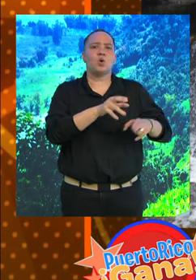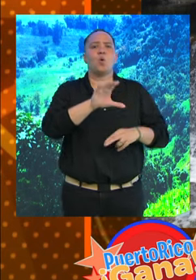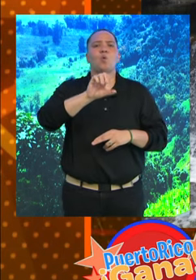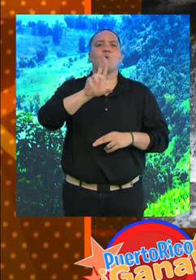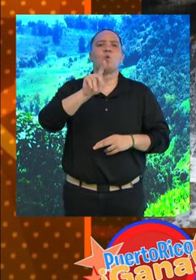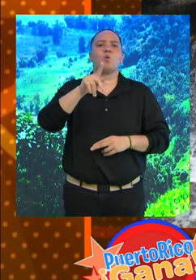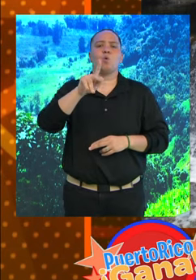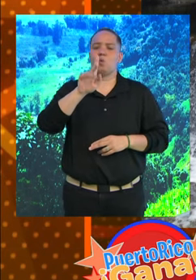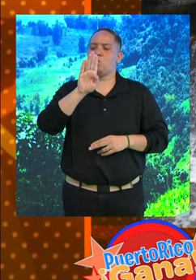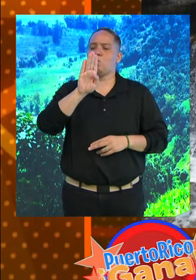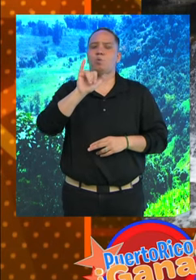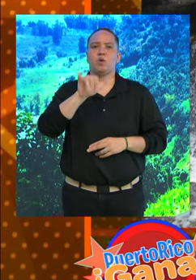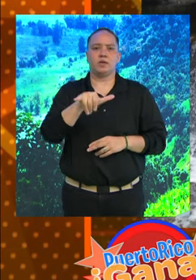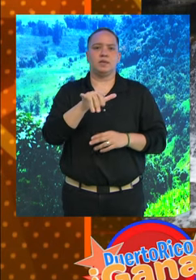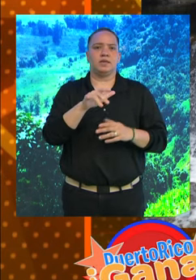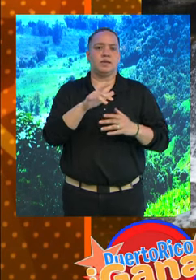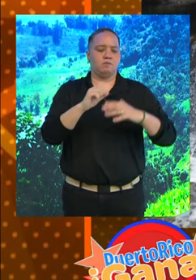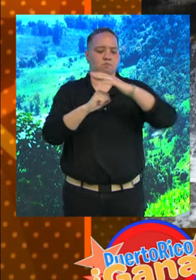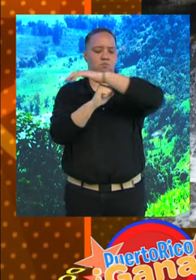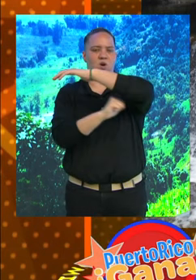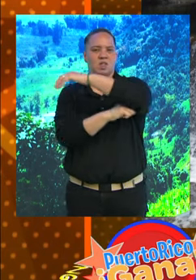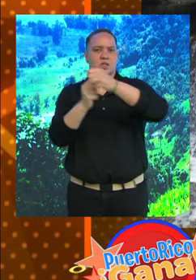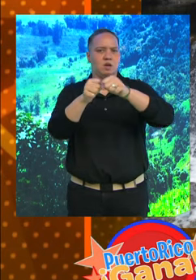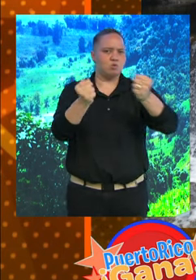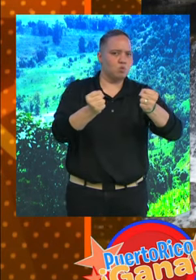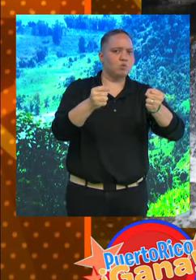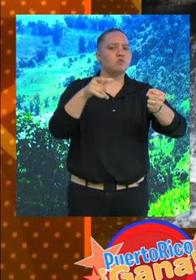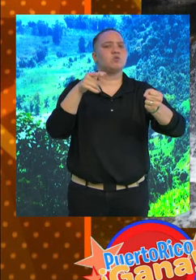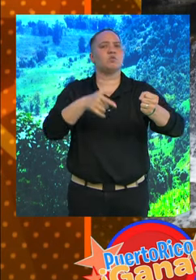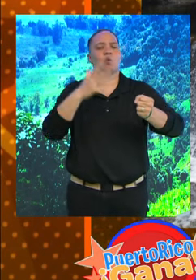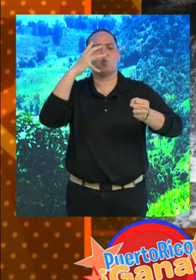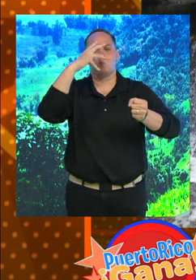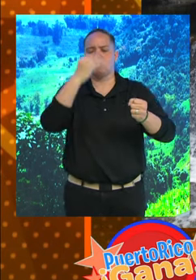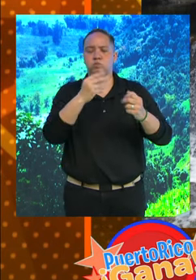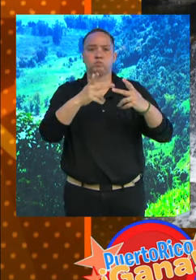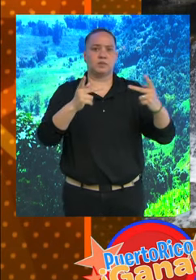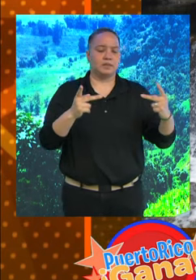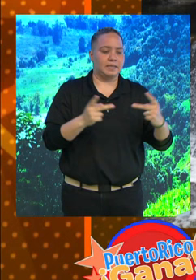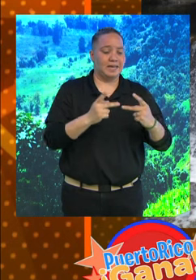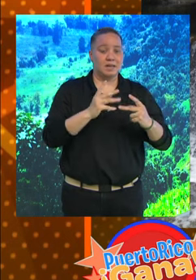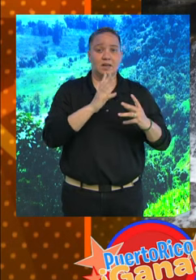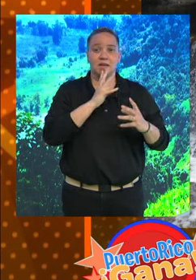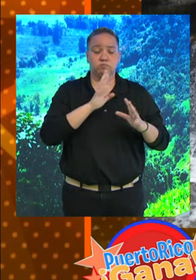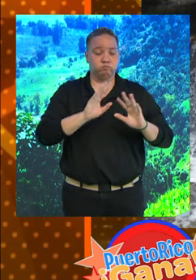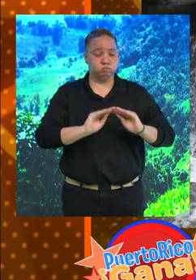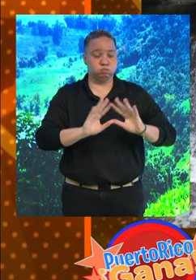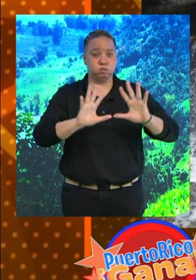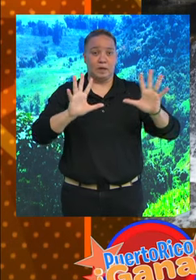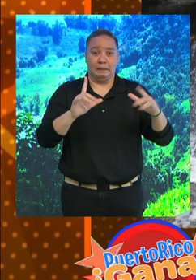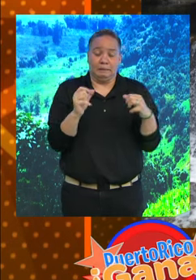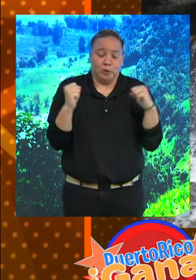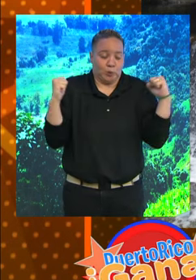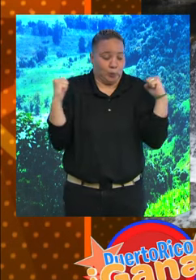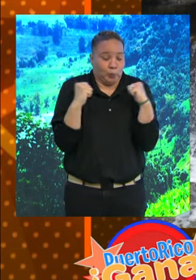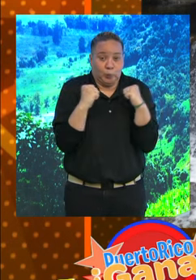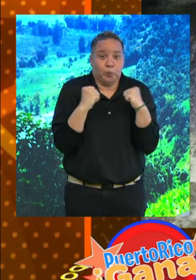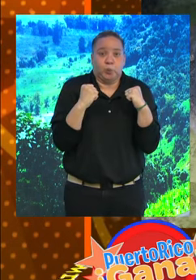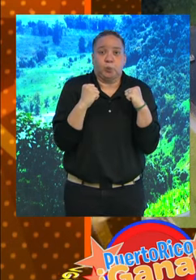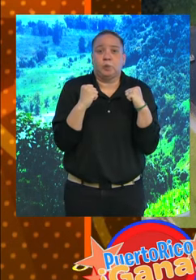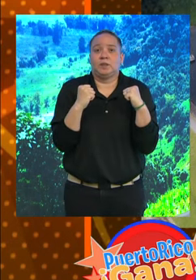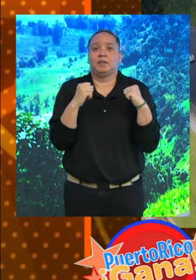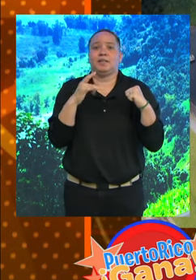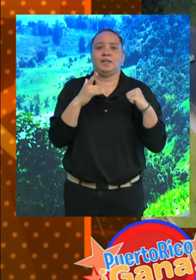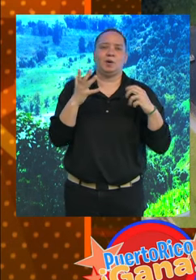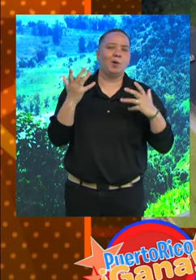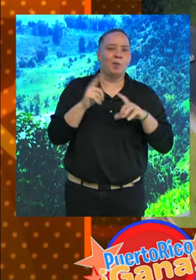lo que conocemos como Puente Roto, un lugar muy hermoso con unas aguas cristalinas, pero frías. Frías, frías, sí. que es